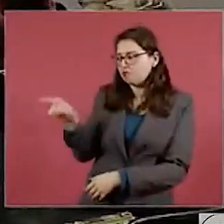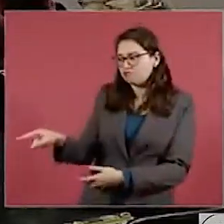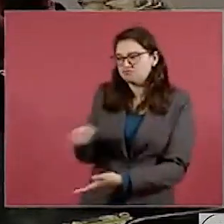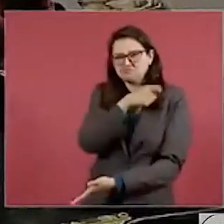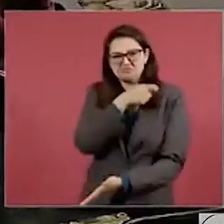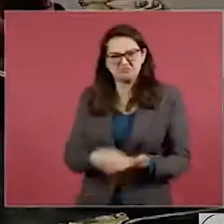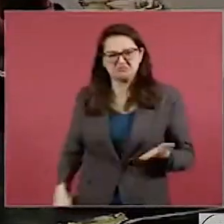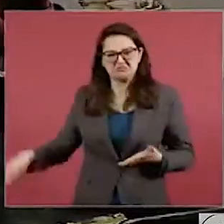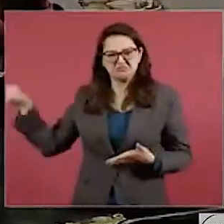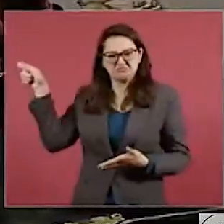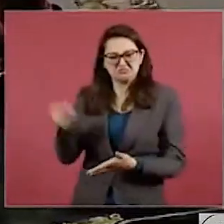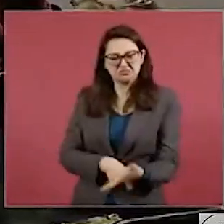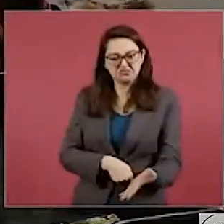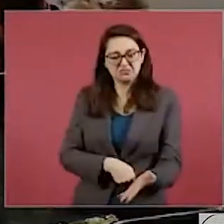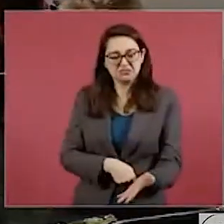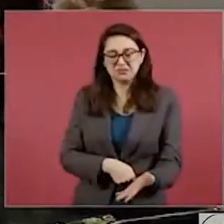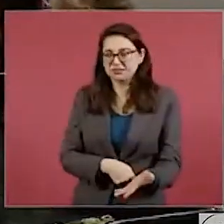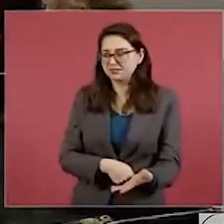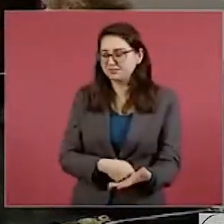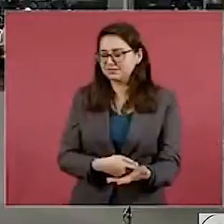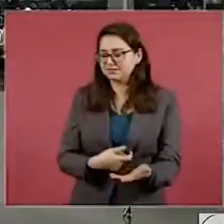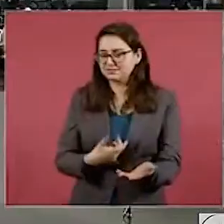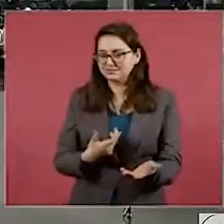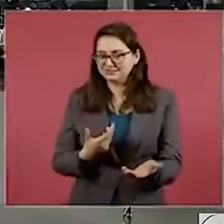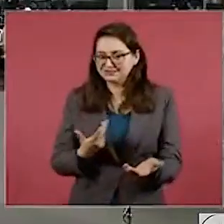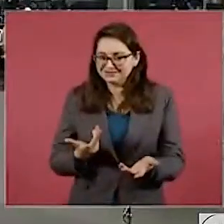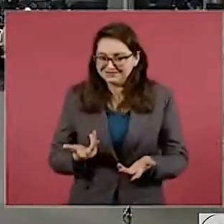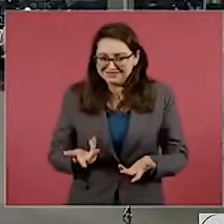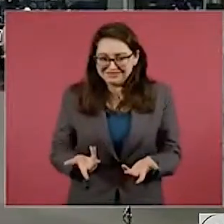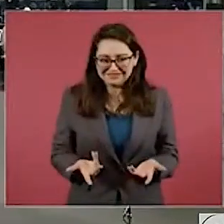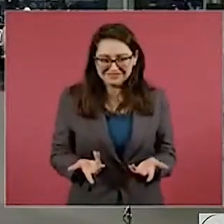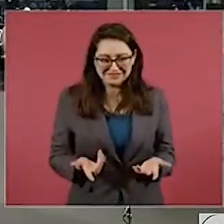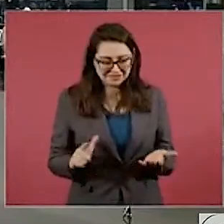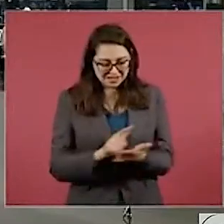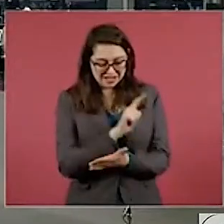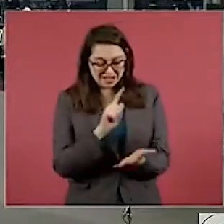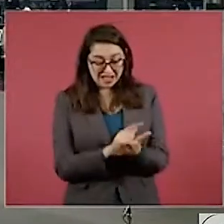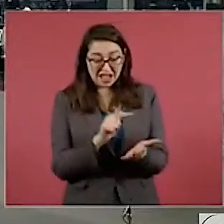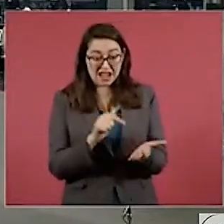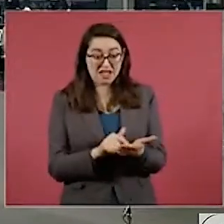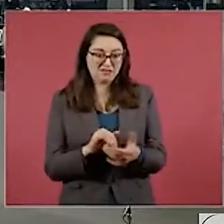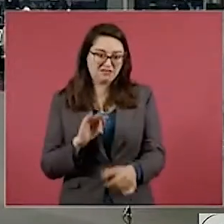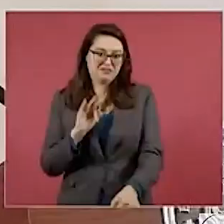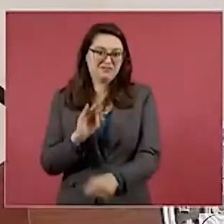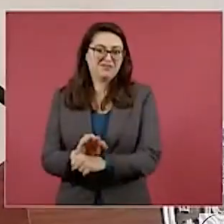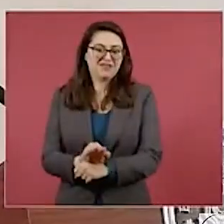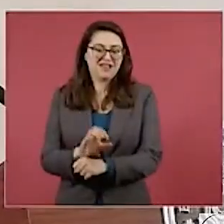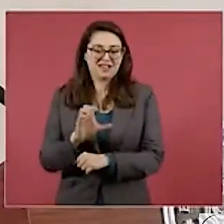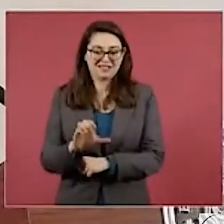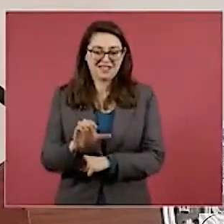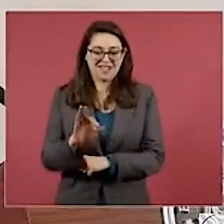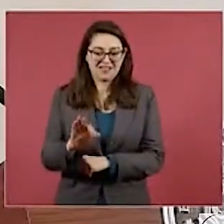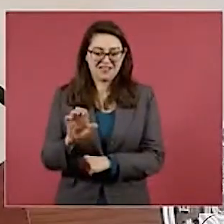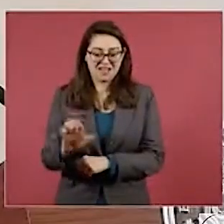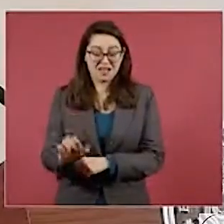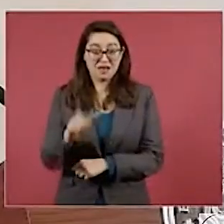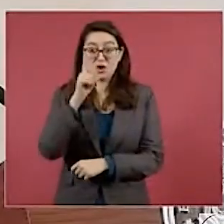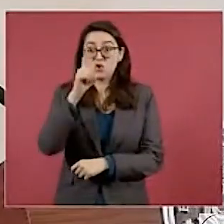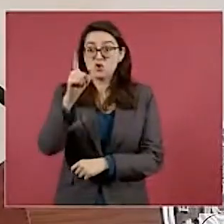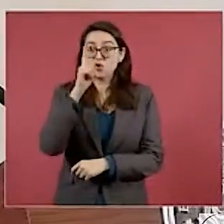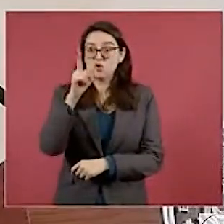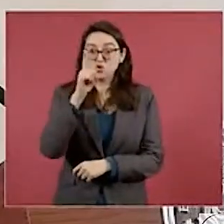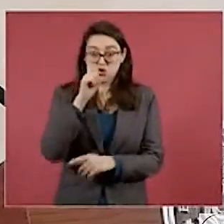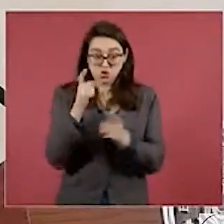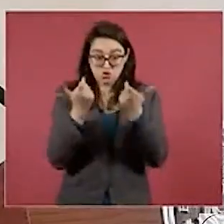Electricidad para que no se eleve el precio de la